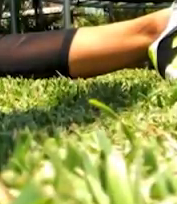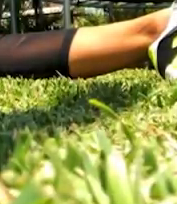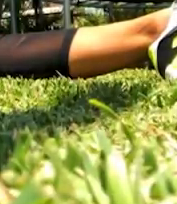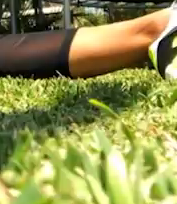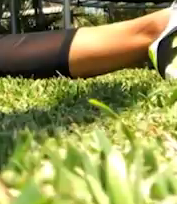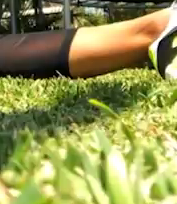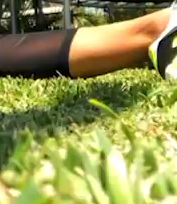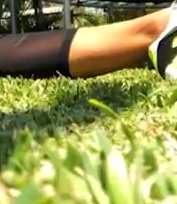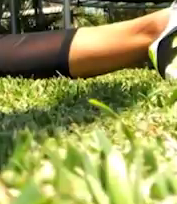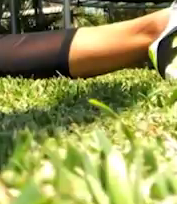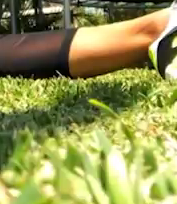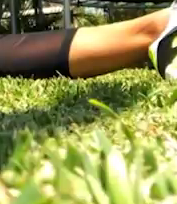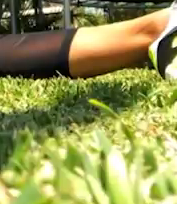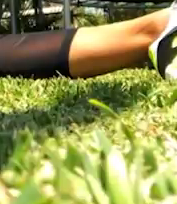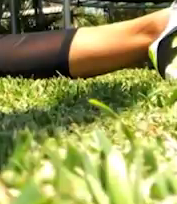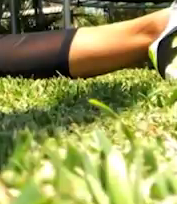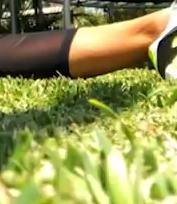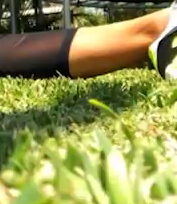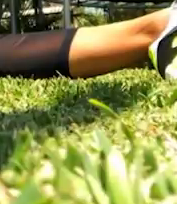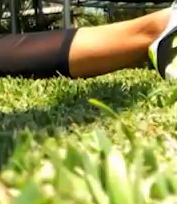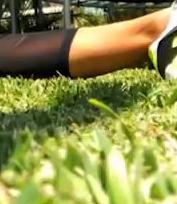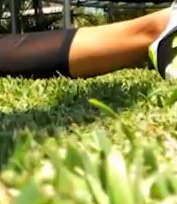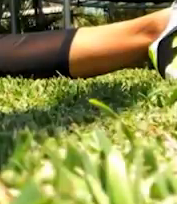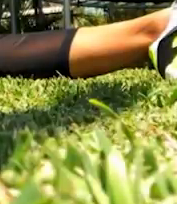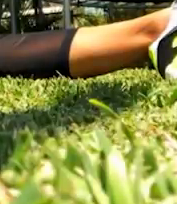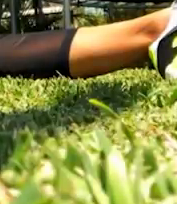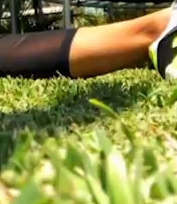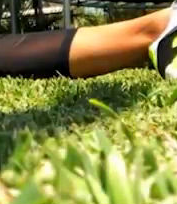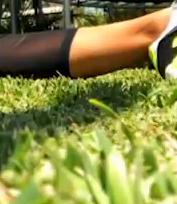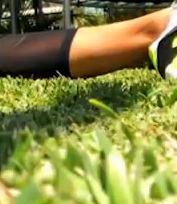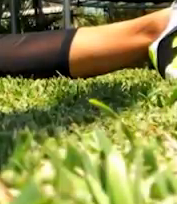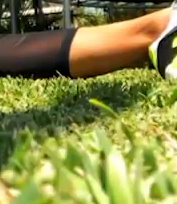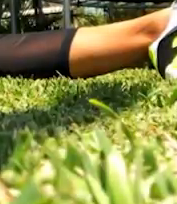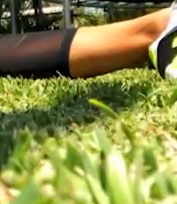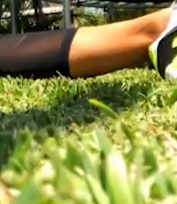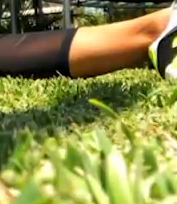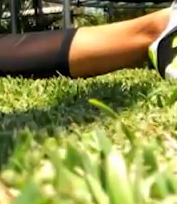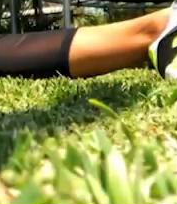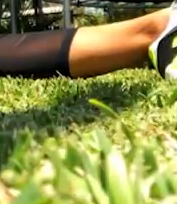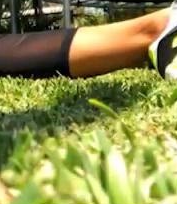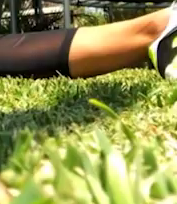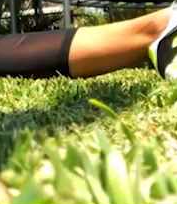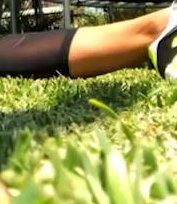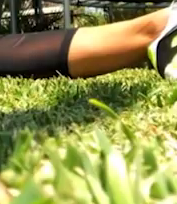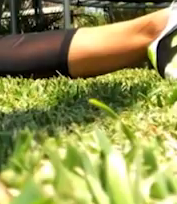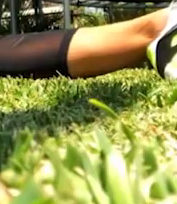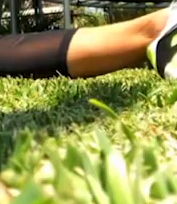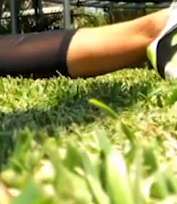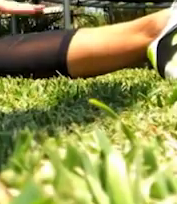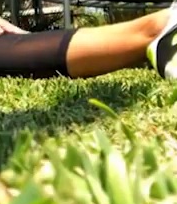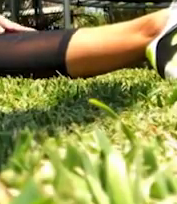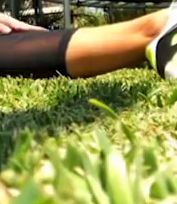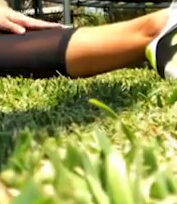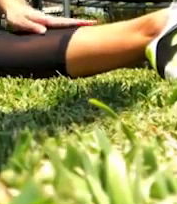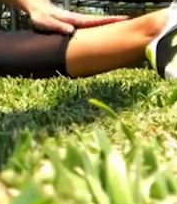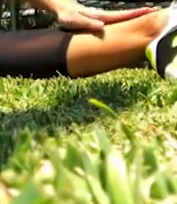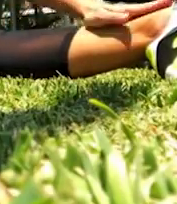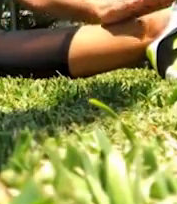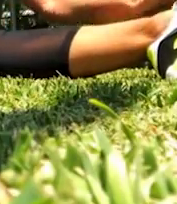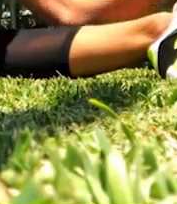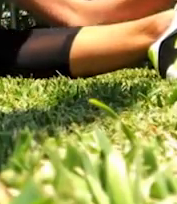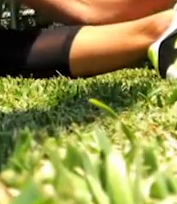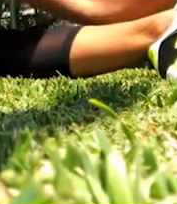duele un poquito del estiramiento. Pero cuando se levanten se van a sentir súper bien. Vamos hacia el otro lado.